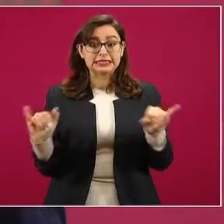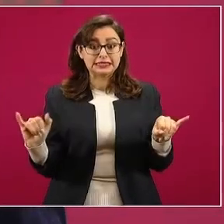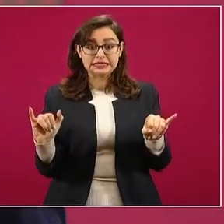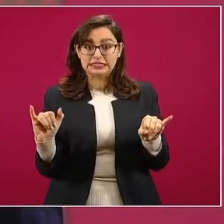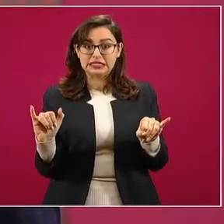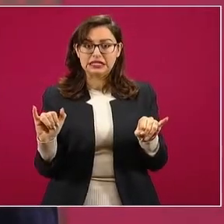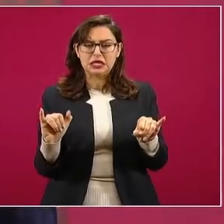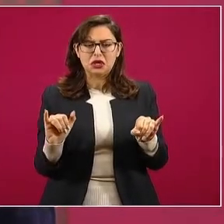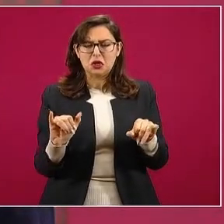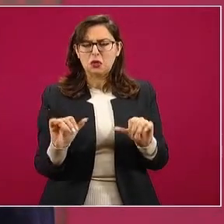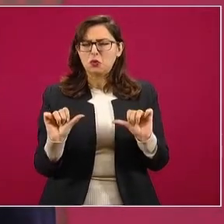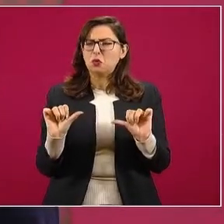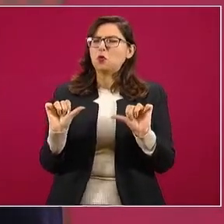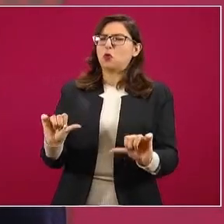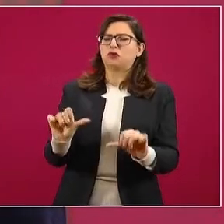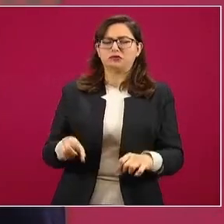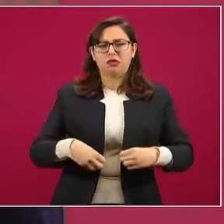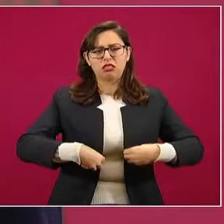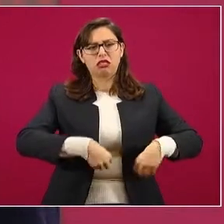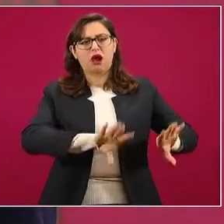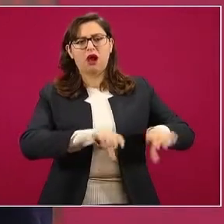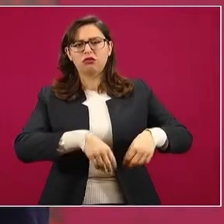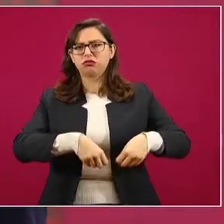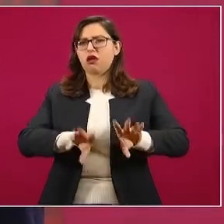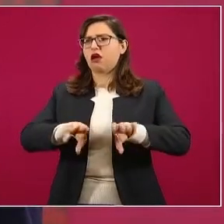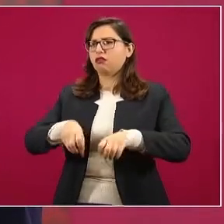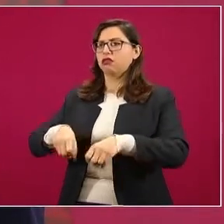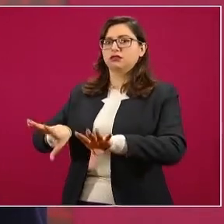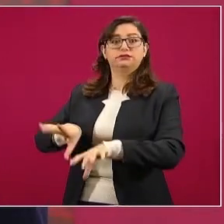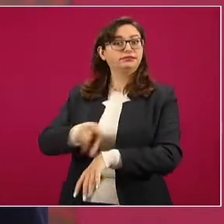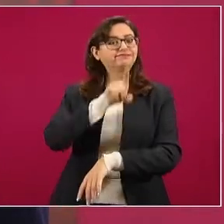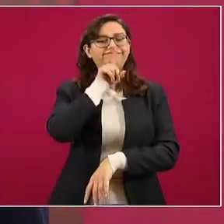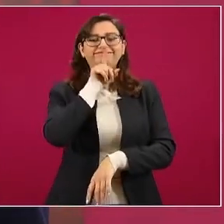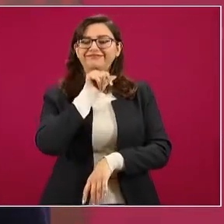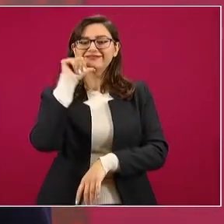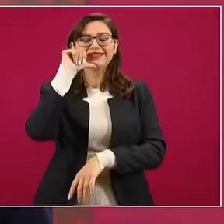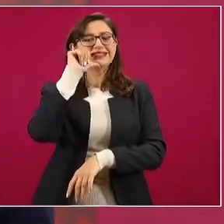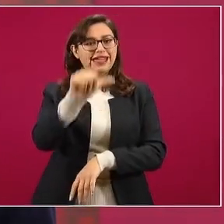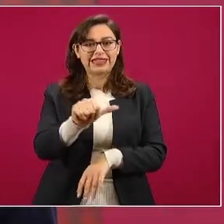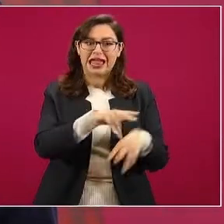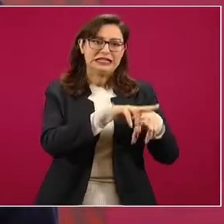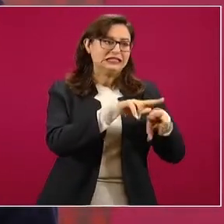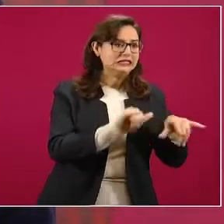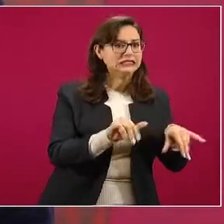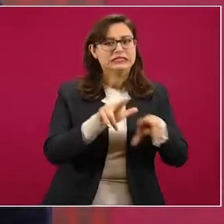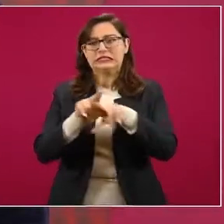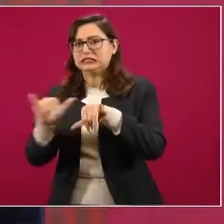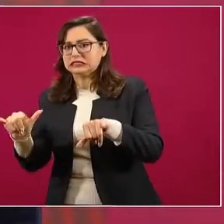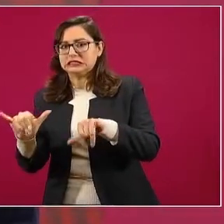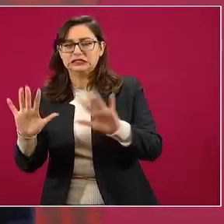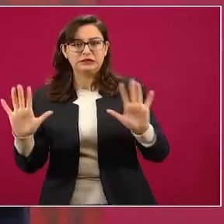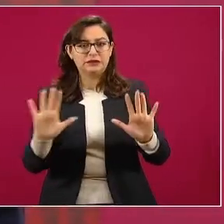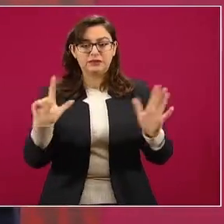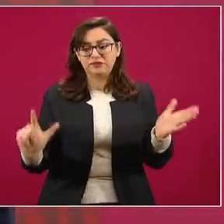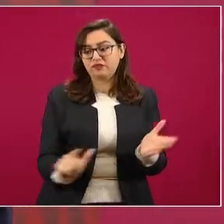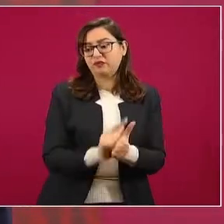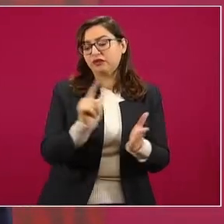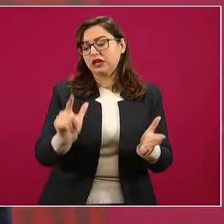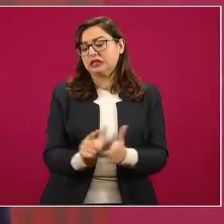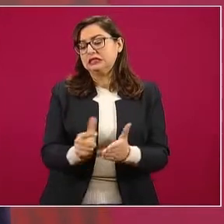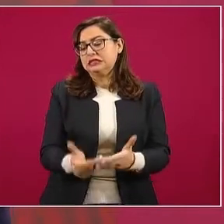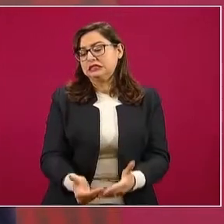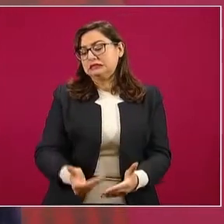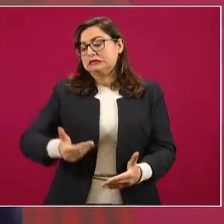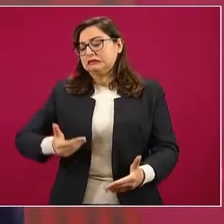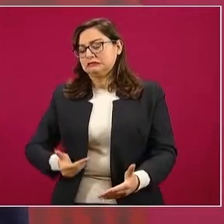haber impunidad para nadie, así de claro, al margen de la ley nada, por encima de